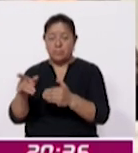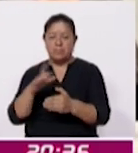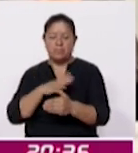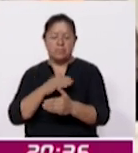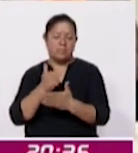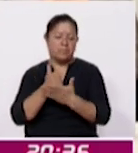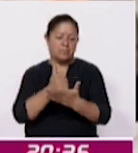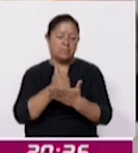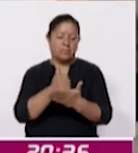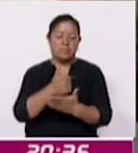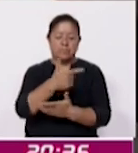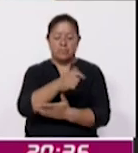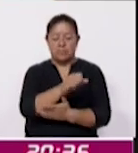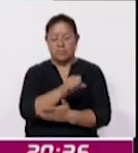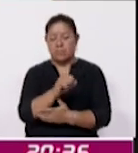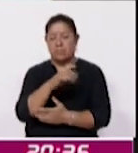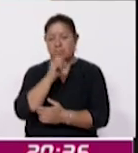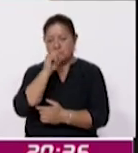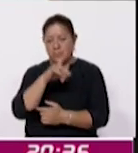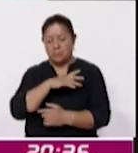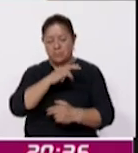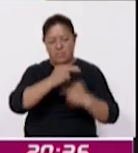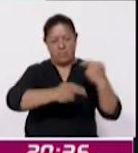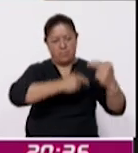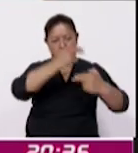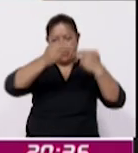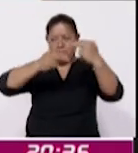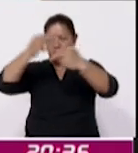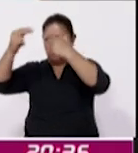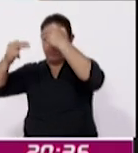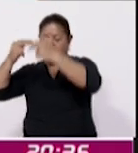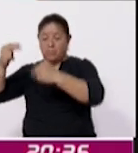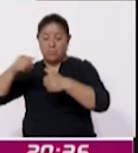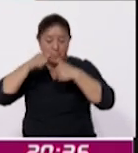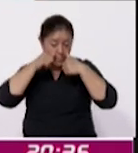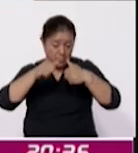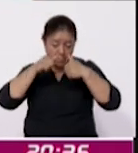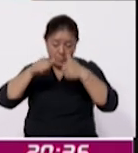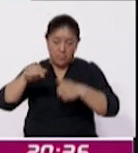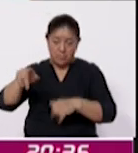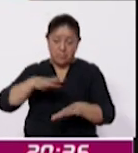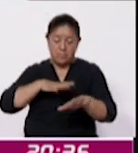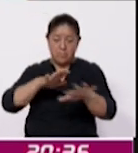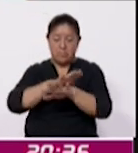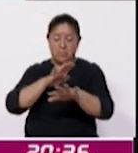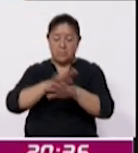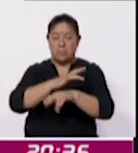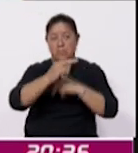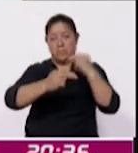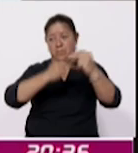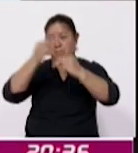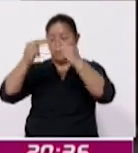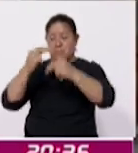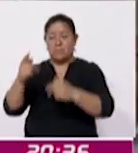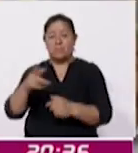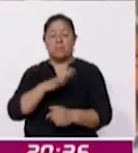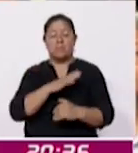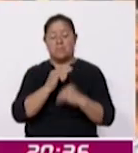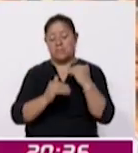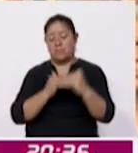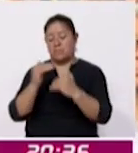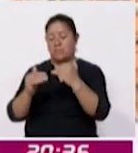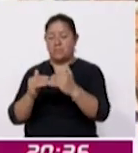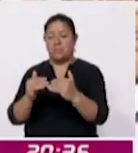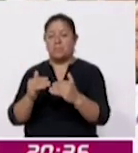y compuestos de efecto invernadero y atender los efectos del cambio climático mediante procesos de adaptación